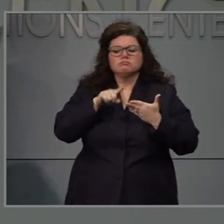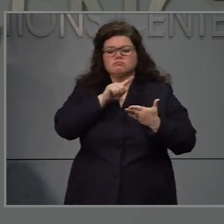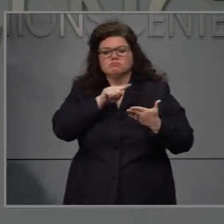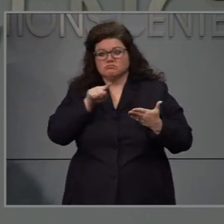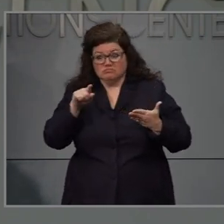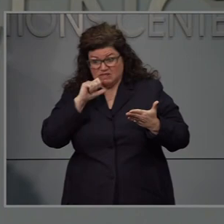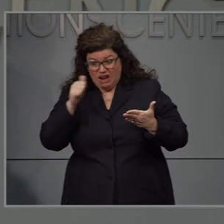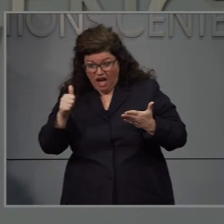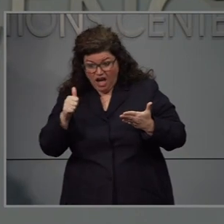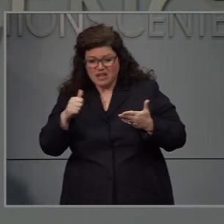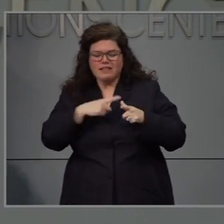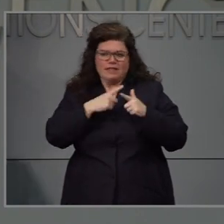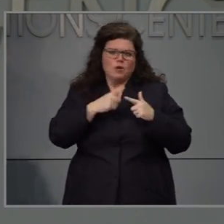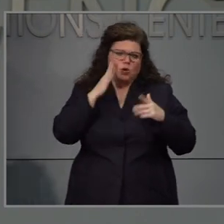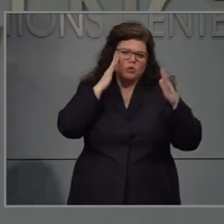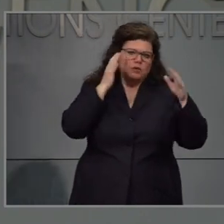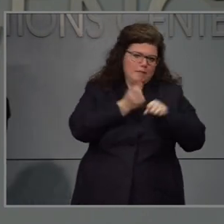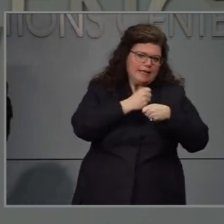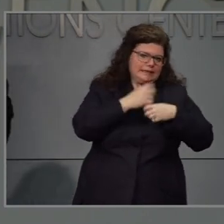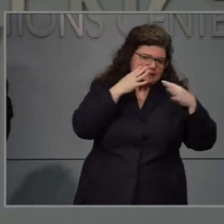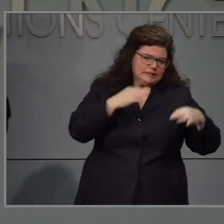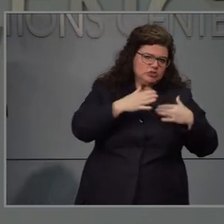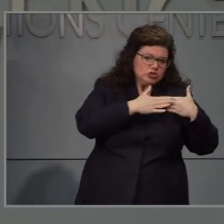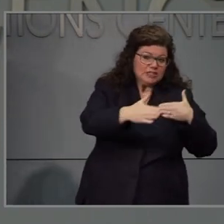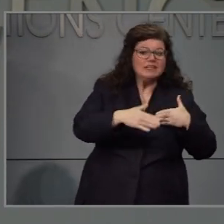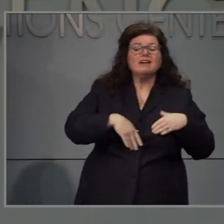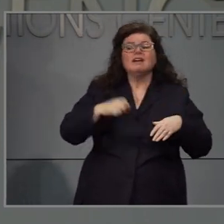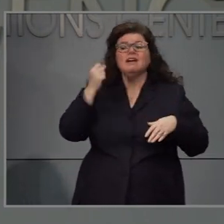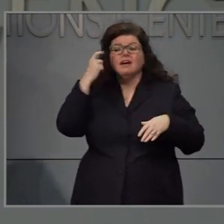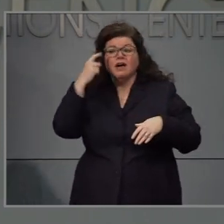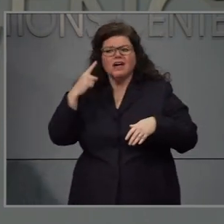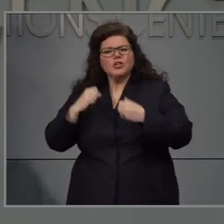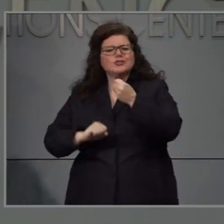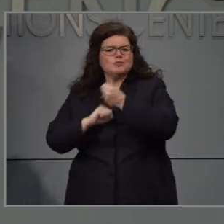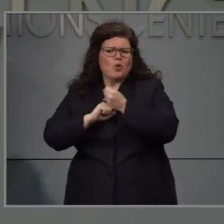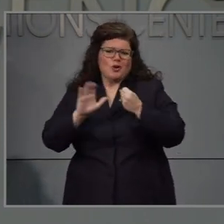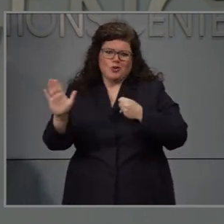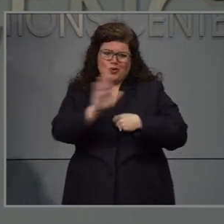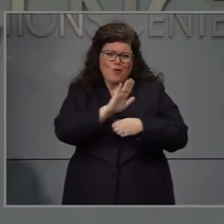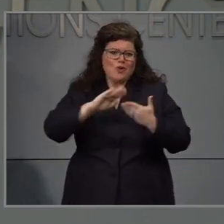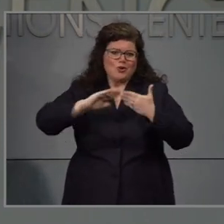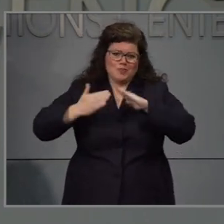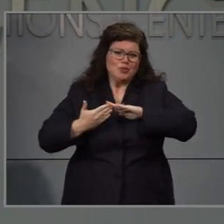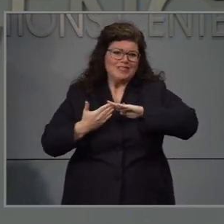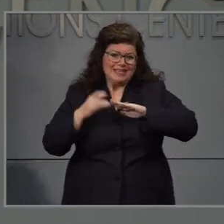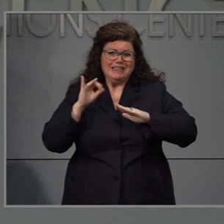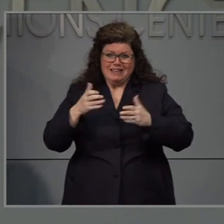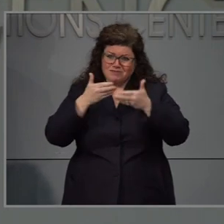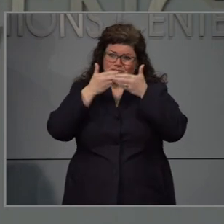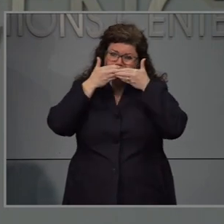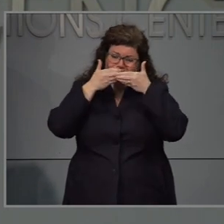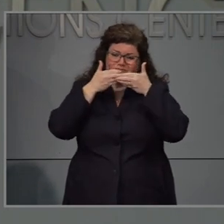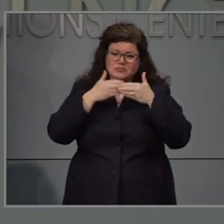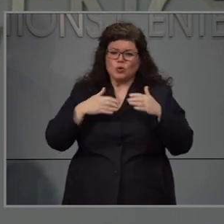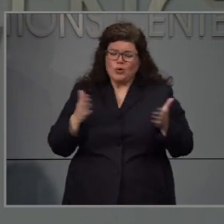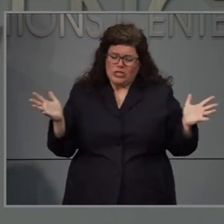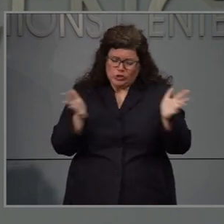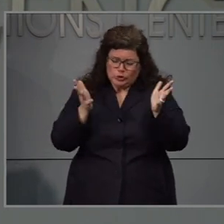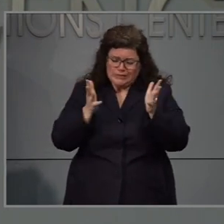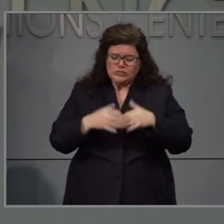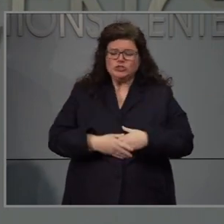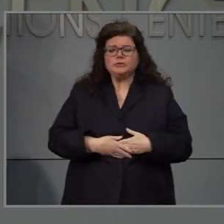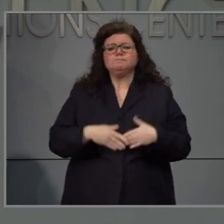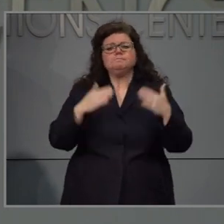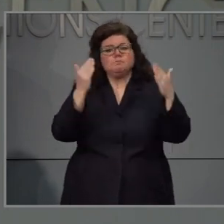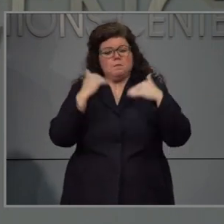personas lo están haciendo y realmente es un acto de amabilidad para las personas que estén cercanas a ustedes, pero que todos